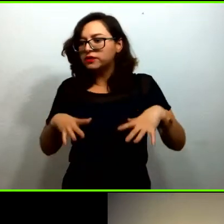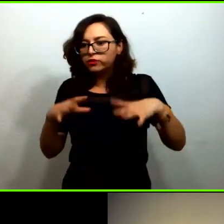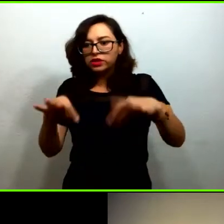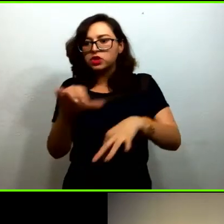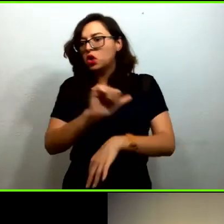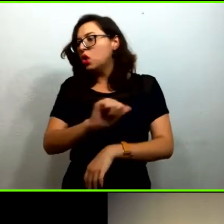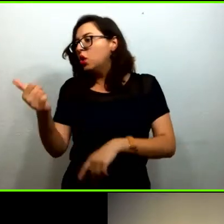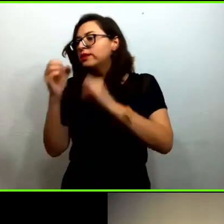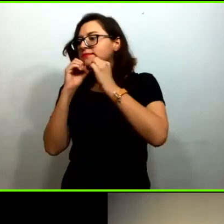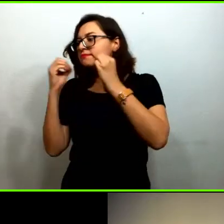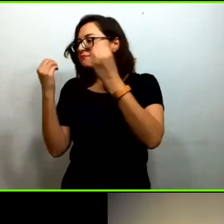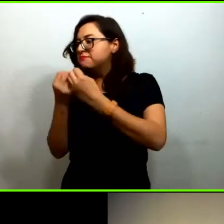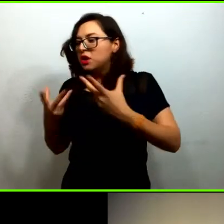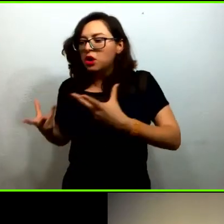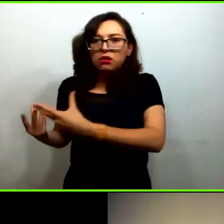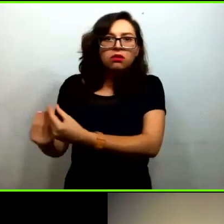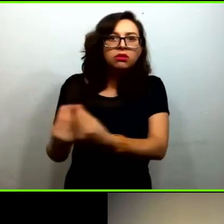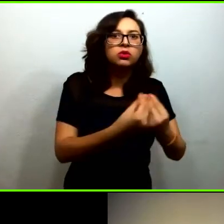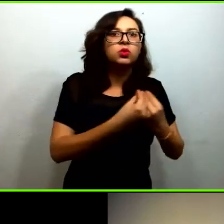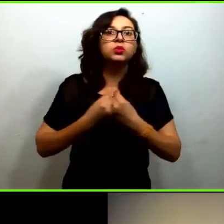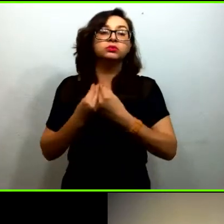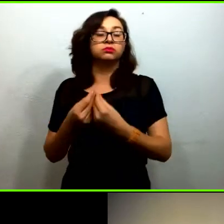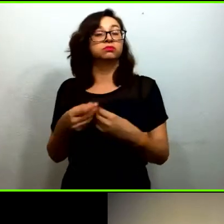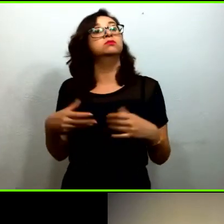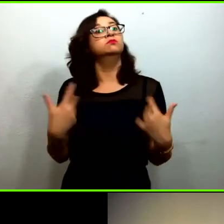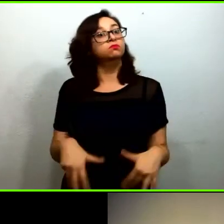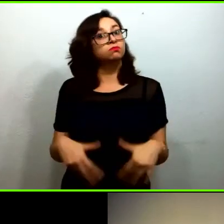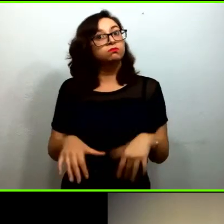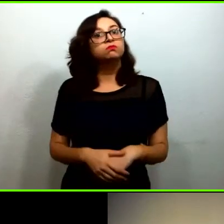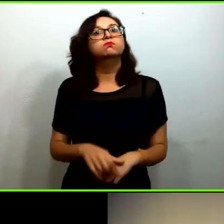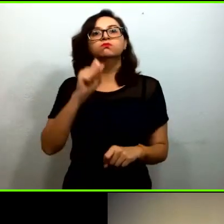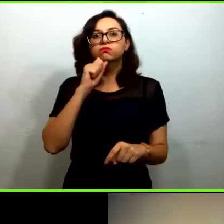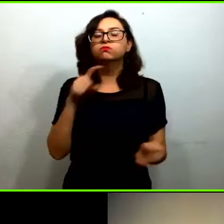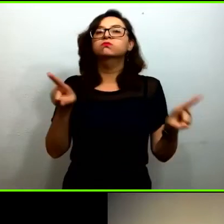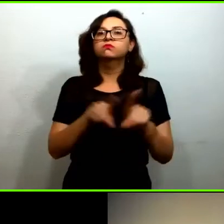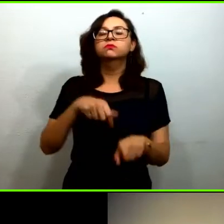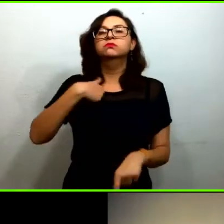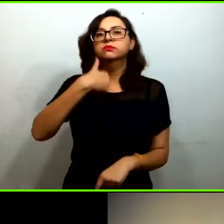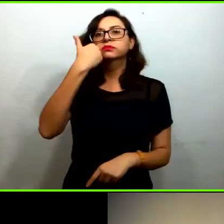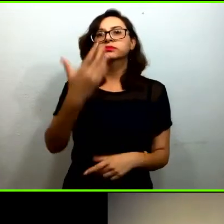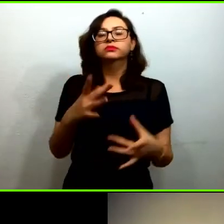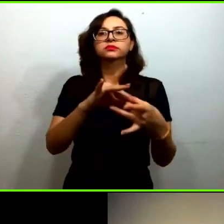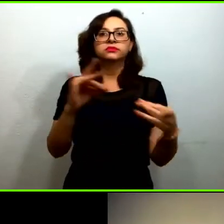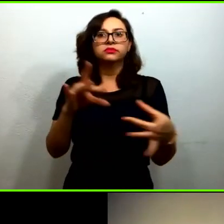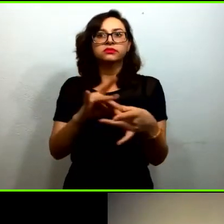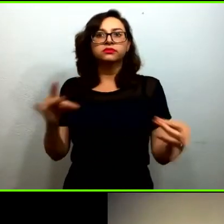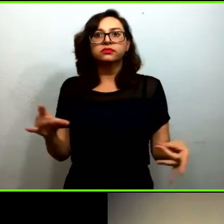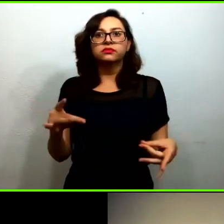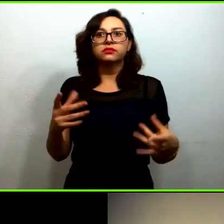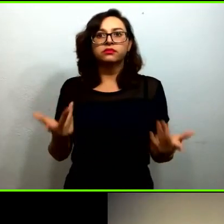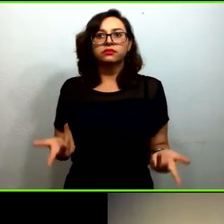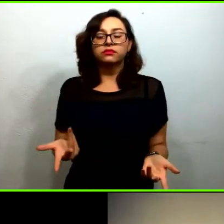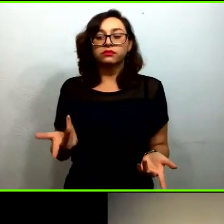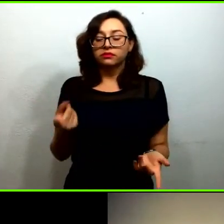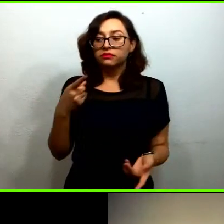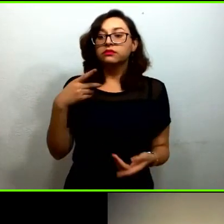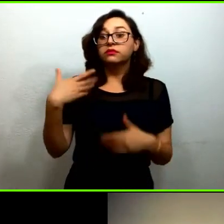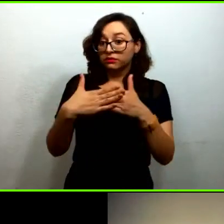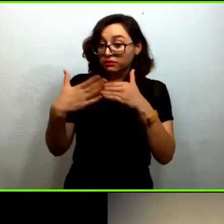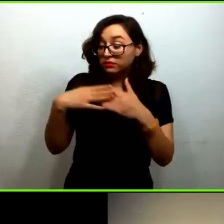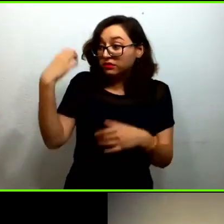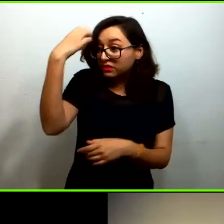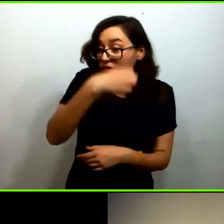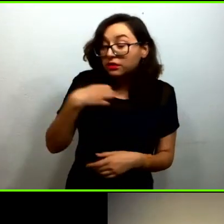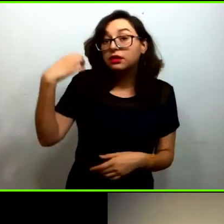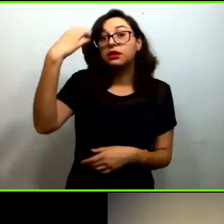participaron además también quiero destacar es que incluyen un operativo de evaluación es difícil